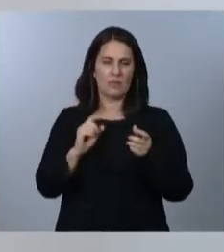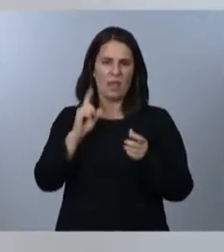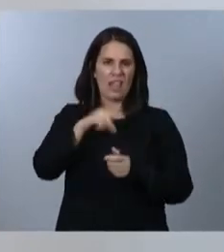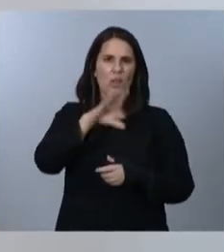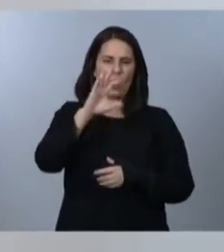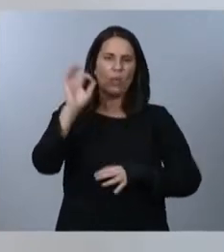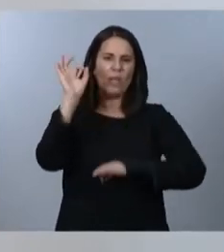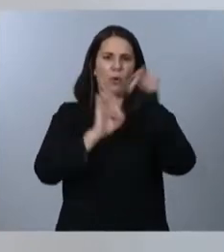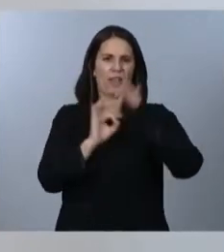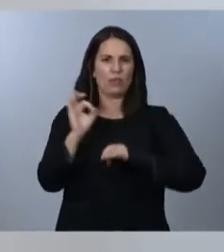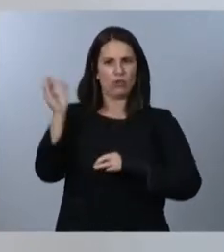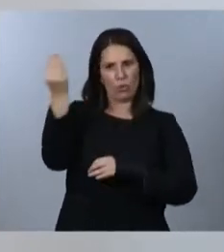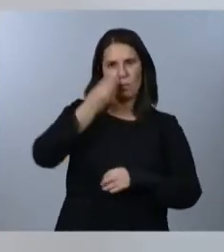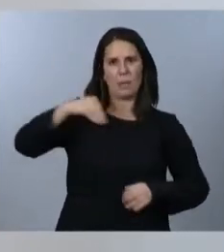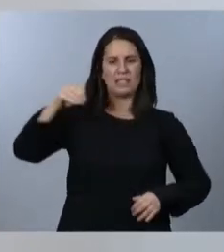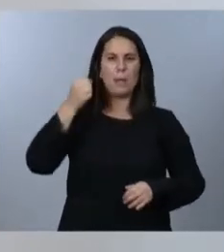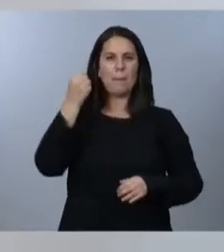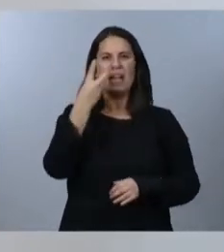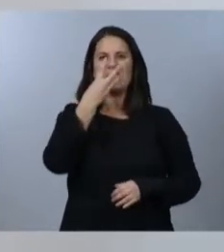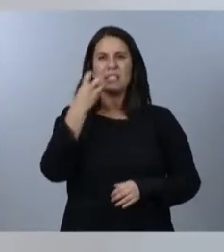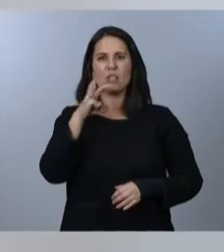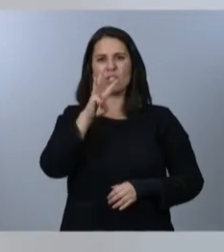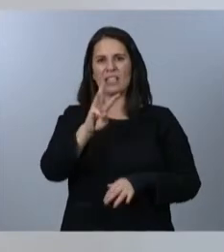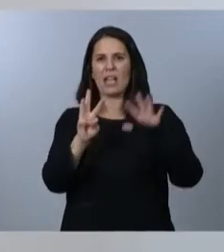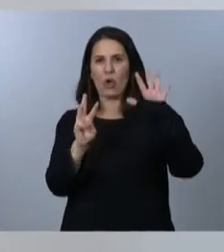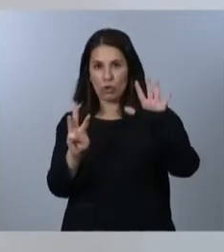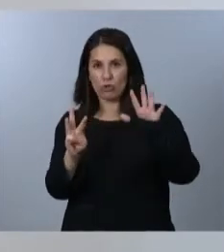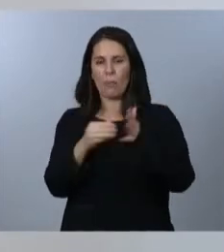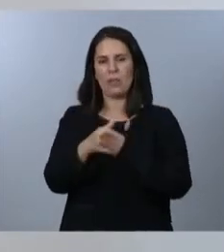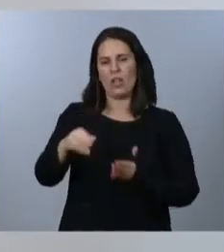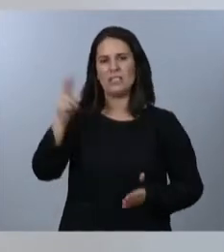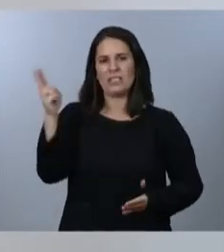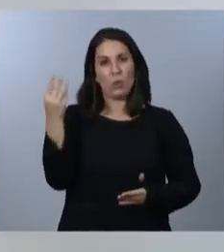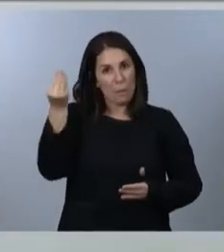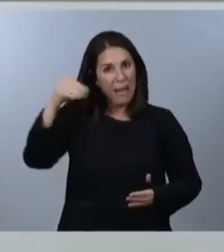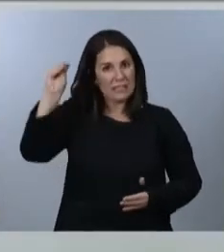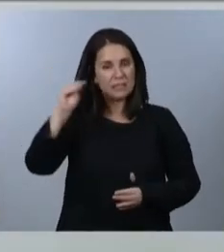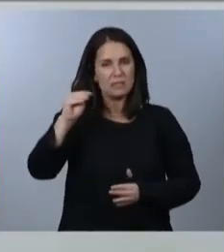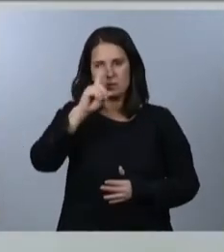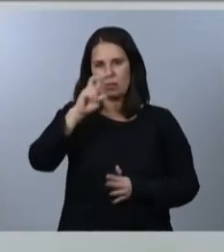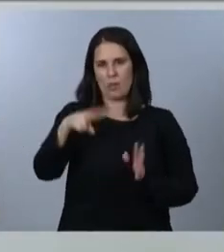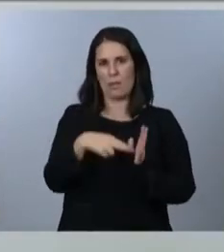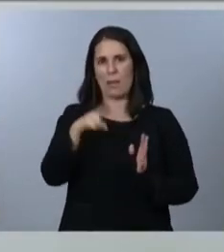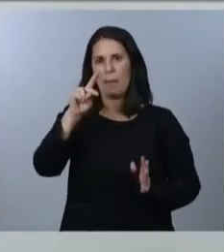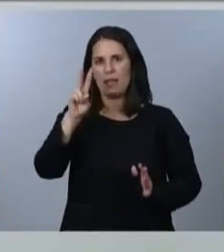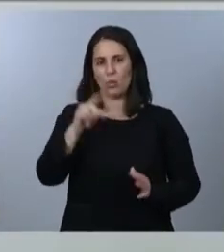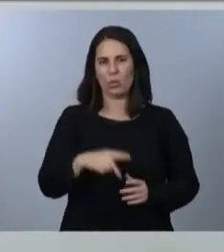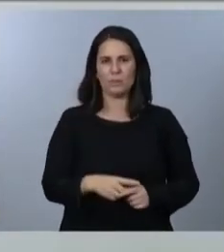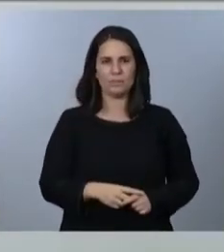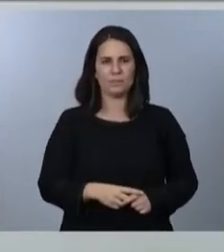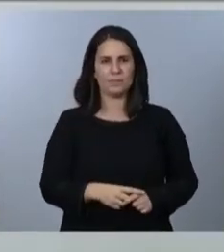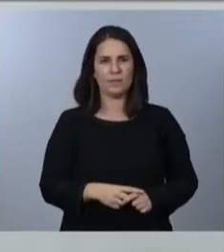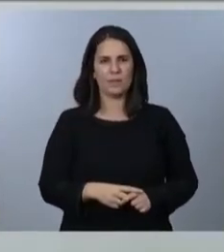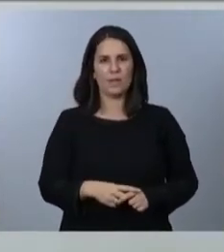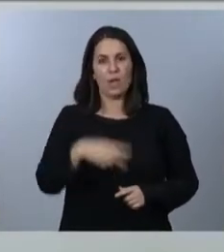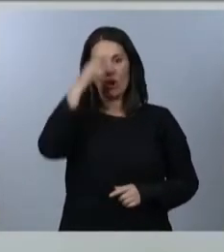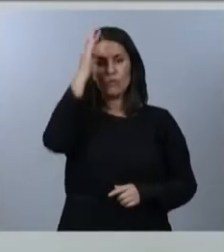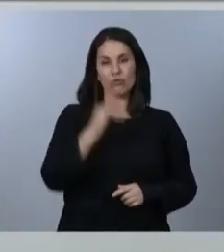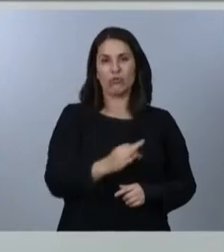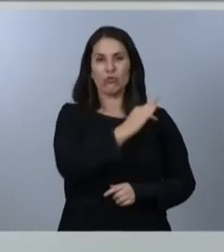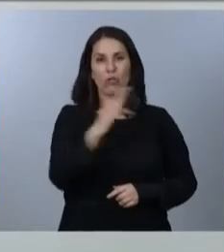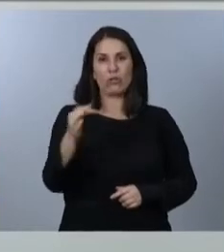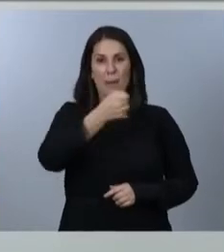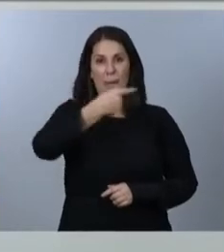con 1.338 millones de euros más para 2021. Y las partidas totales en vivienda se van a incrementar